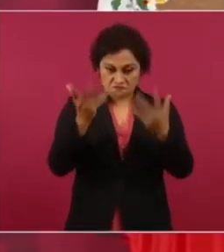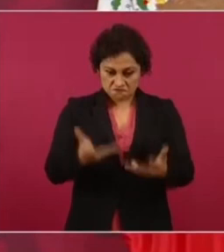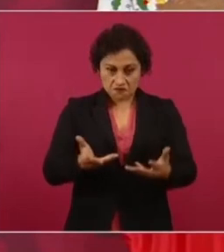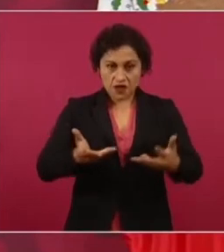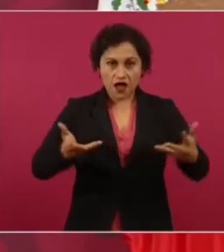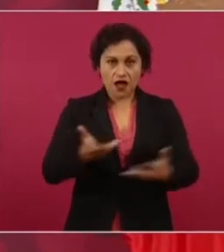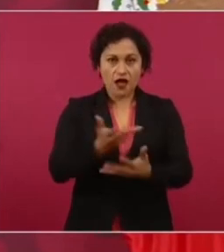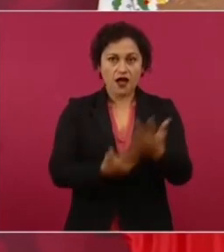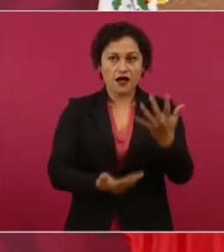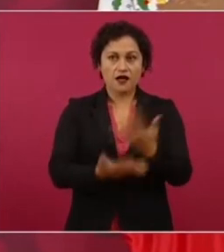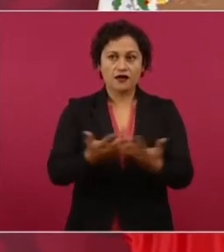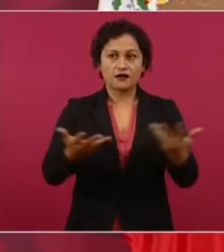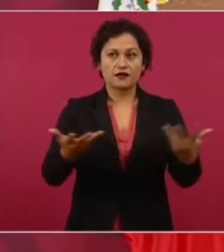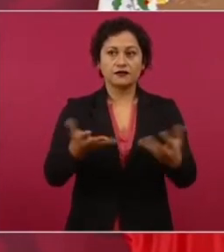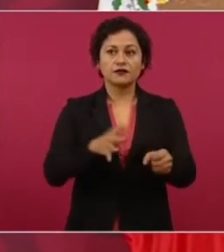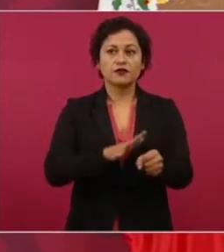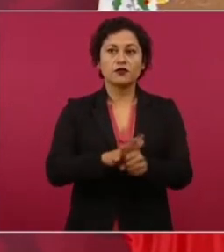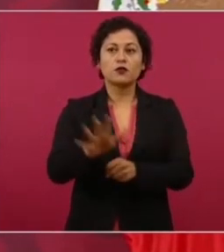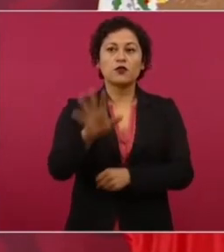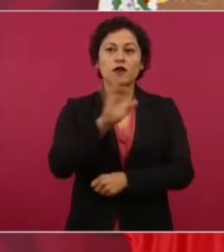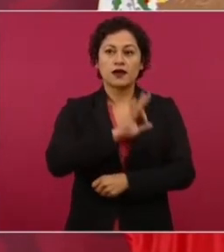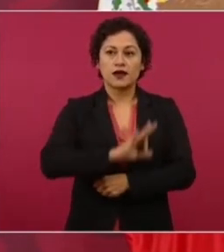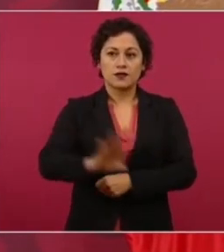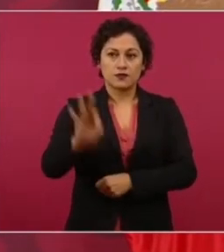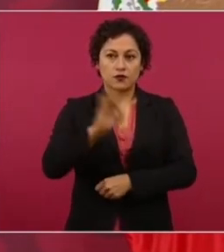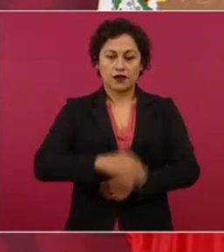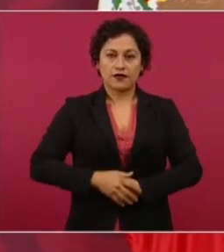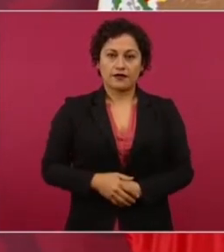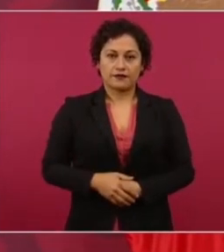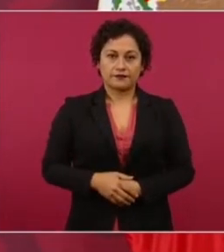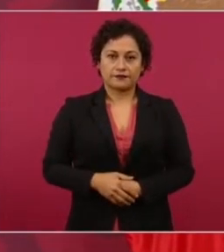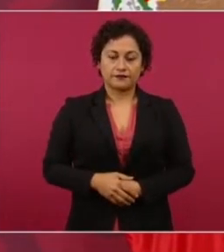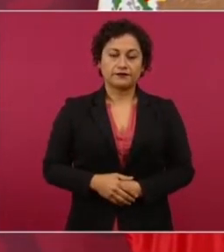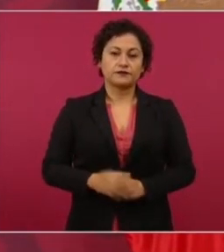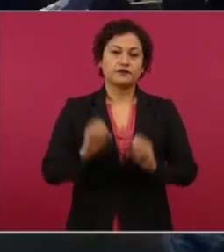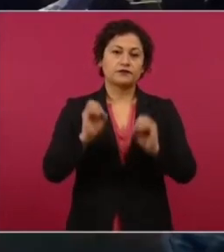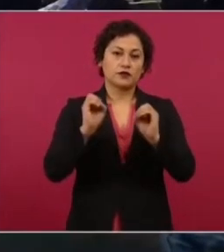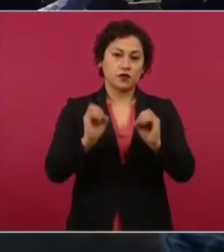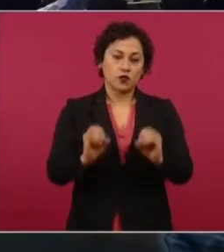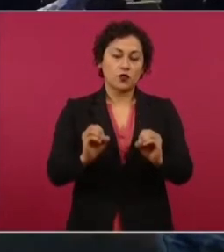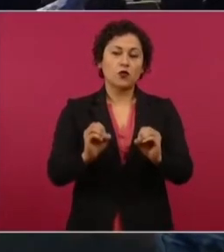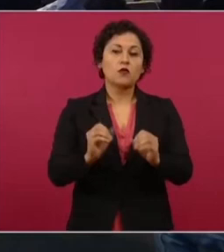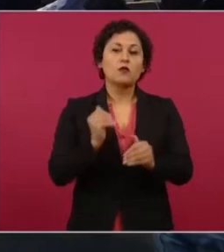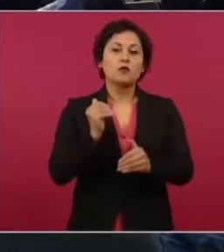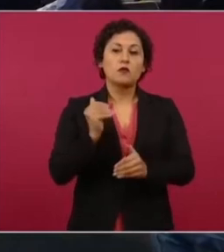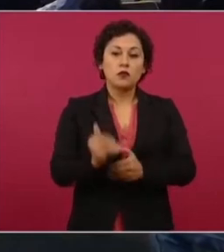o ¿cómo irlo haciendo por etapas?